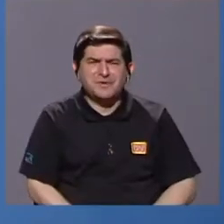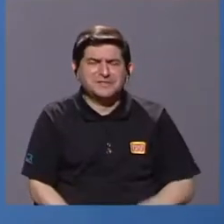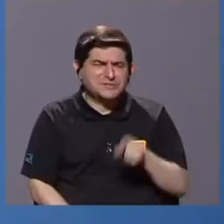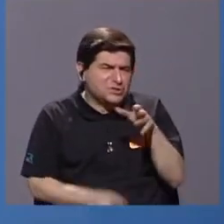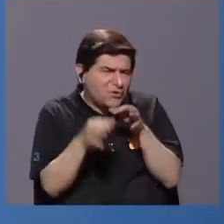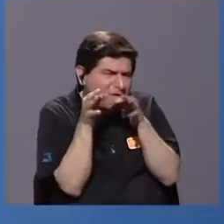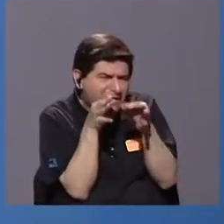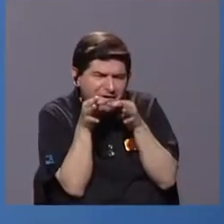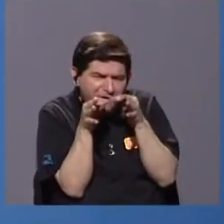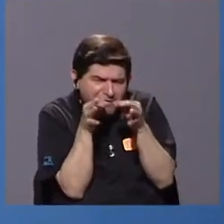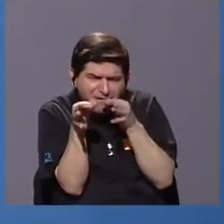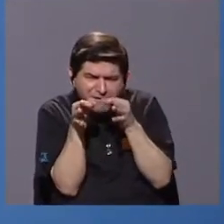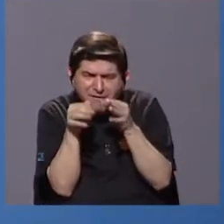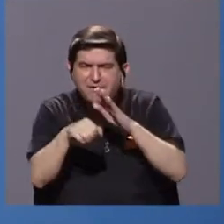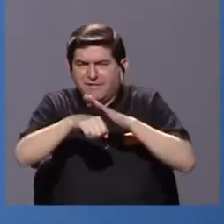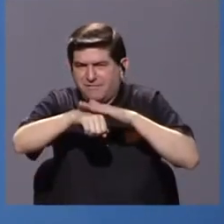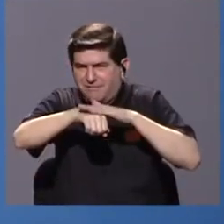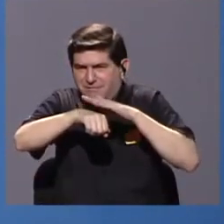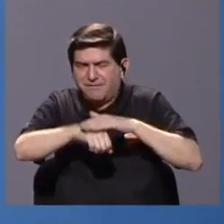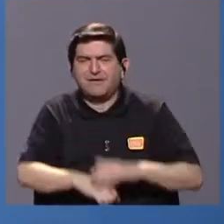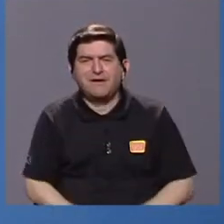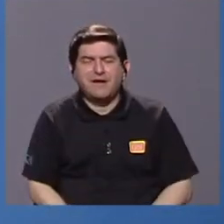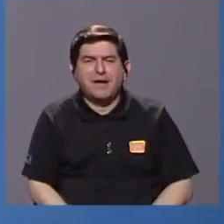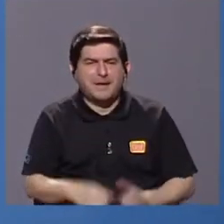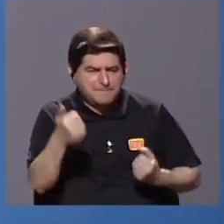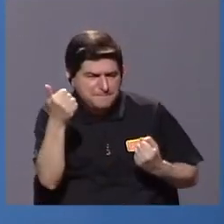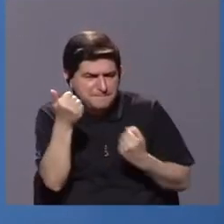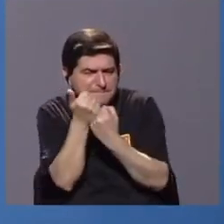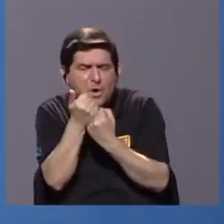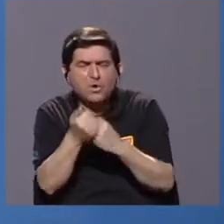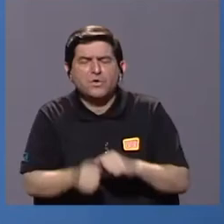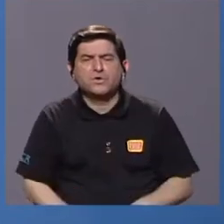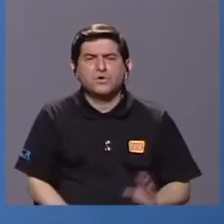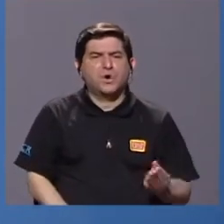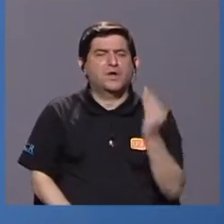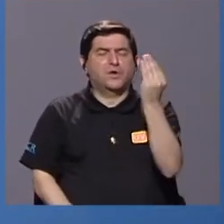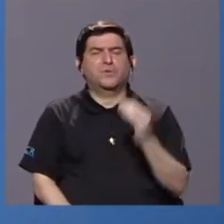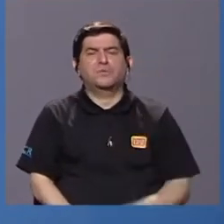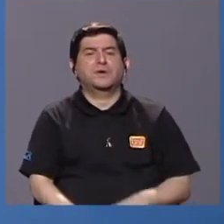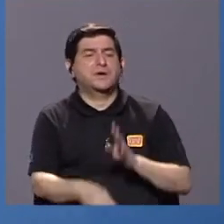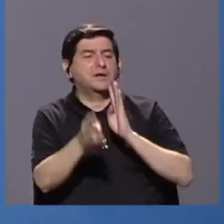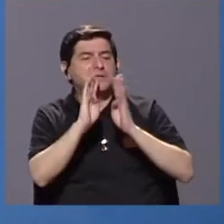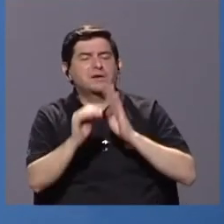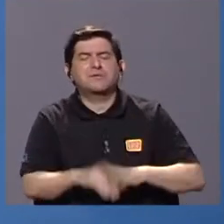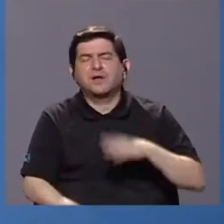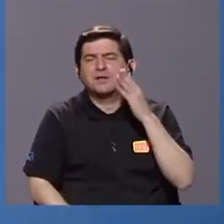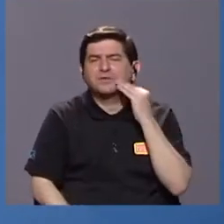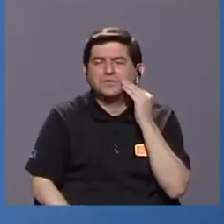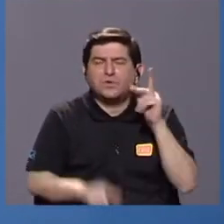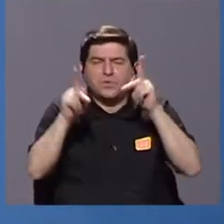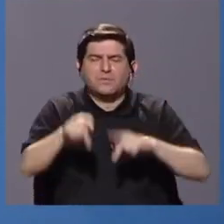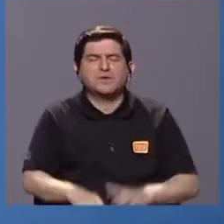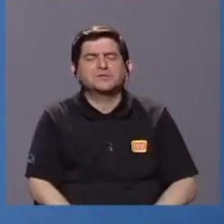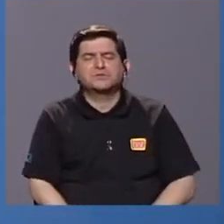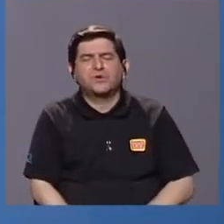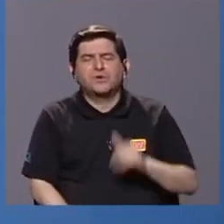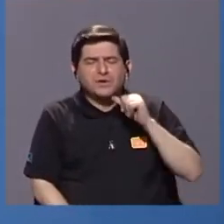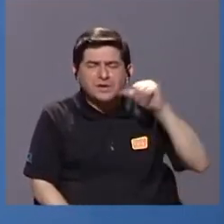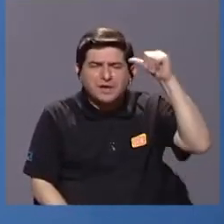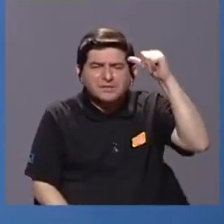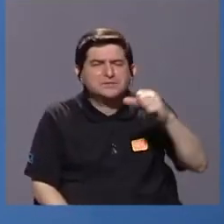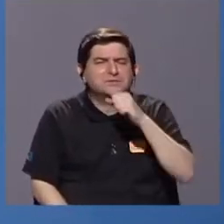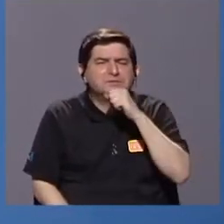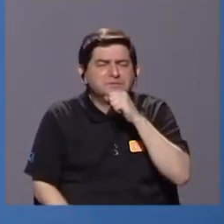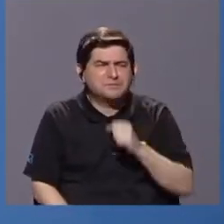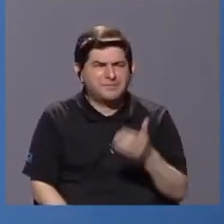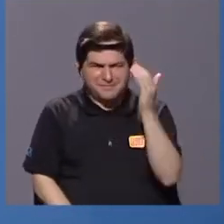explicaciones que sirvan de acicate a los muchachos para que vayan a hablar con los abuelos, con las personas mayores, los ancianos, y que